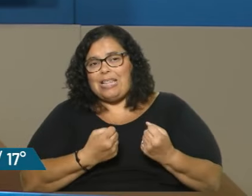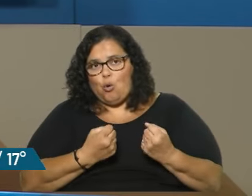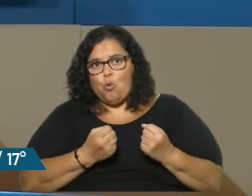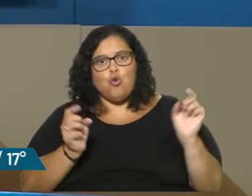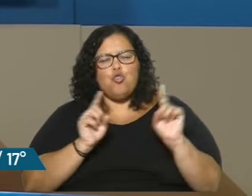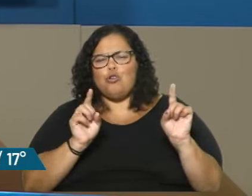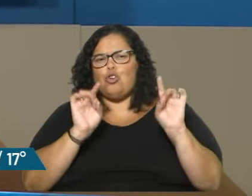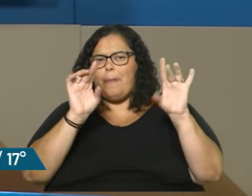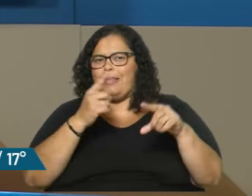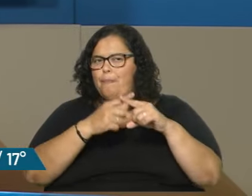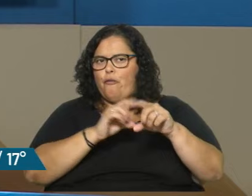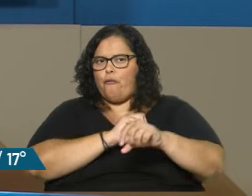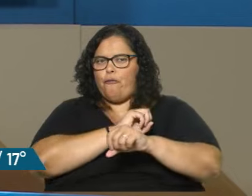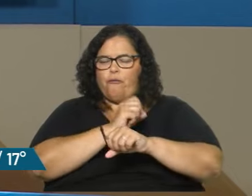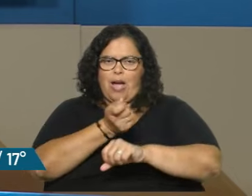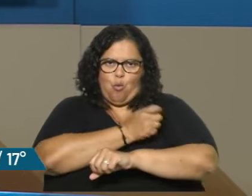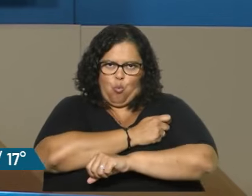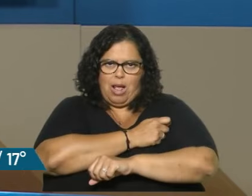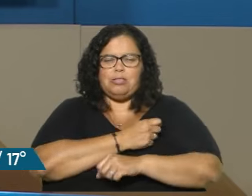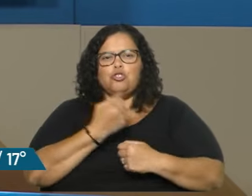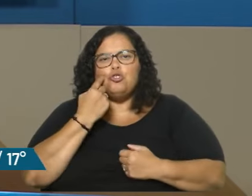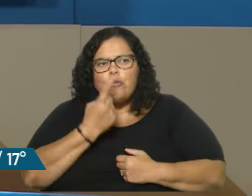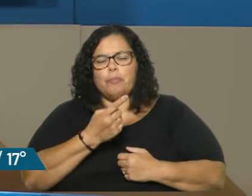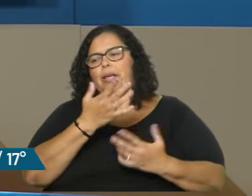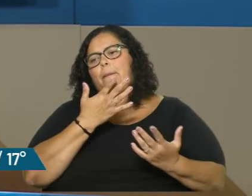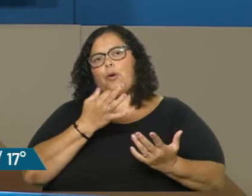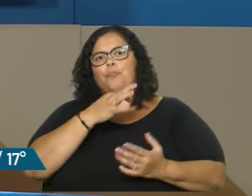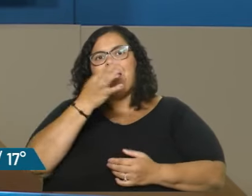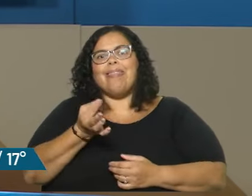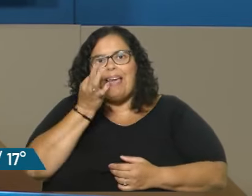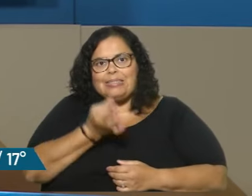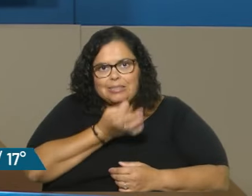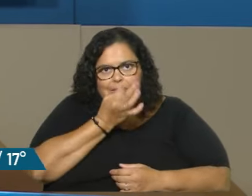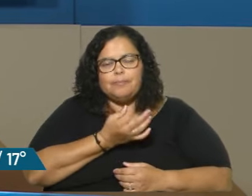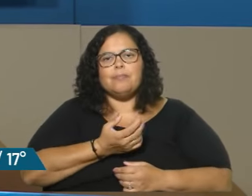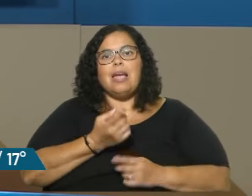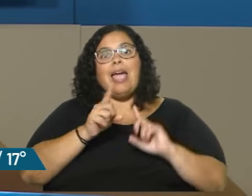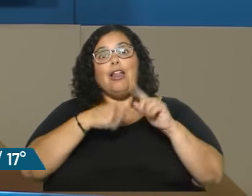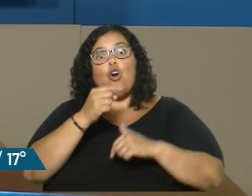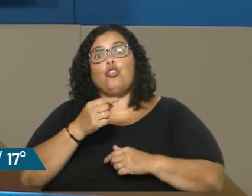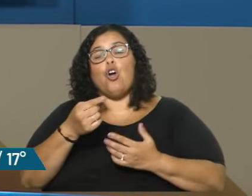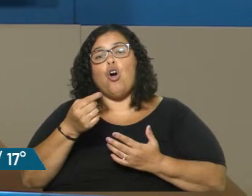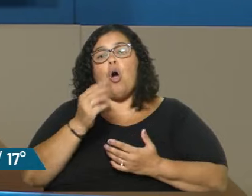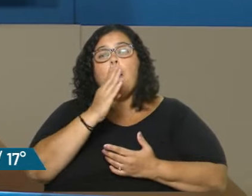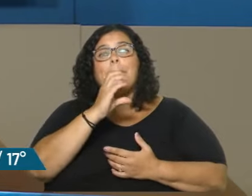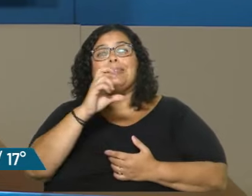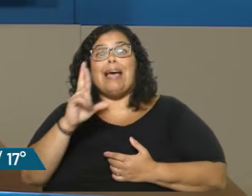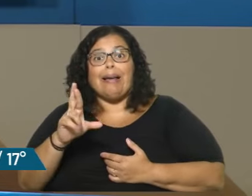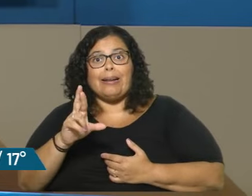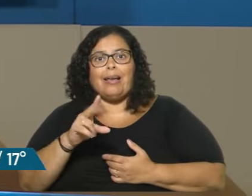El manejo sanitario. El manejo de los test, ¿verdad? De los PCR, que son test que ya prácticamente son